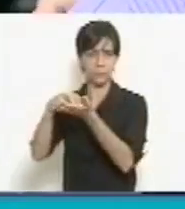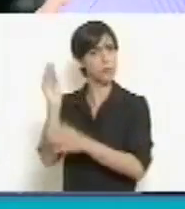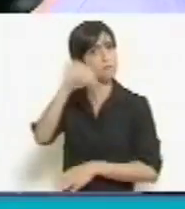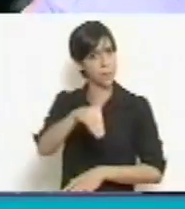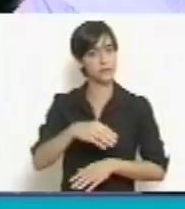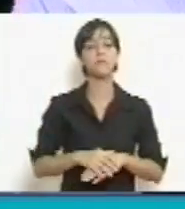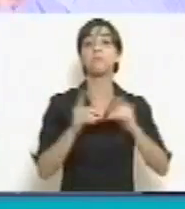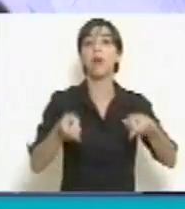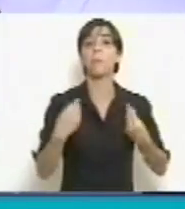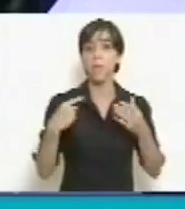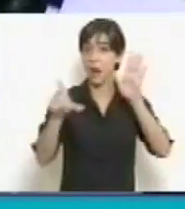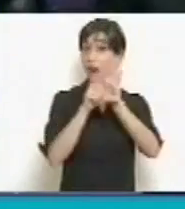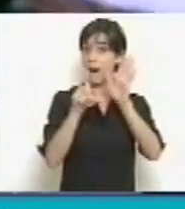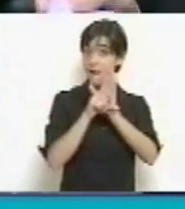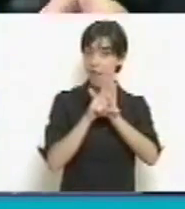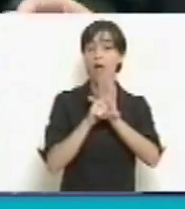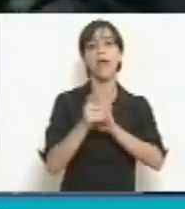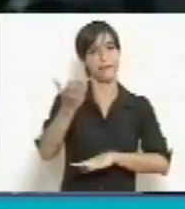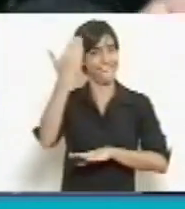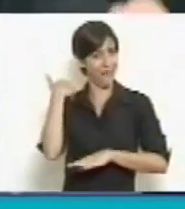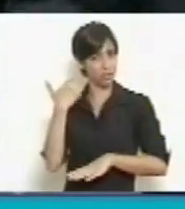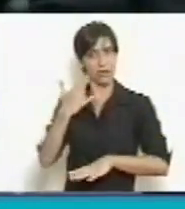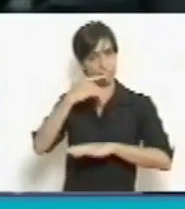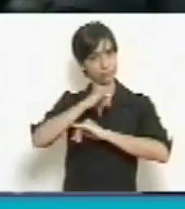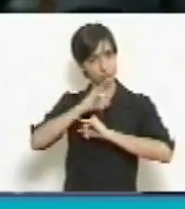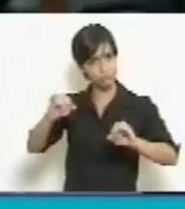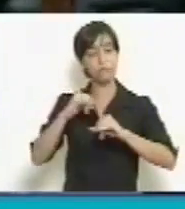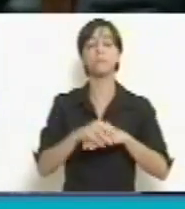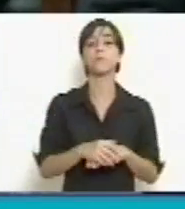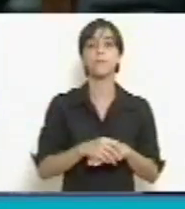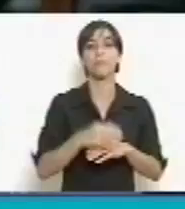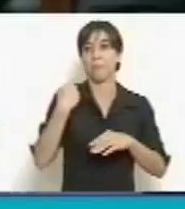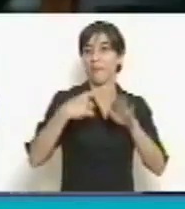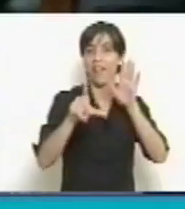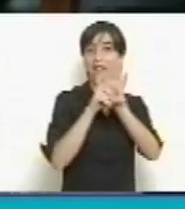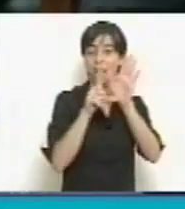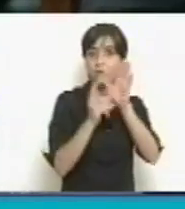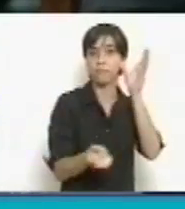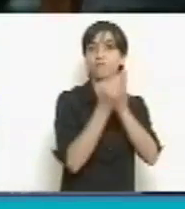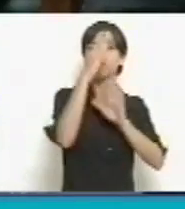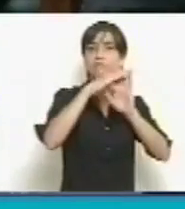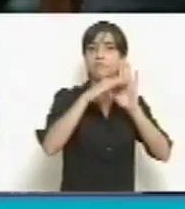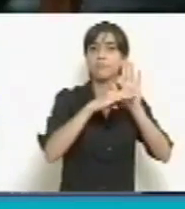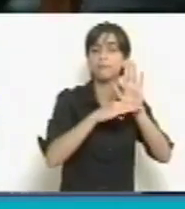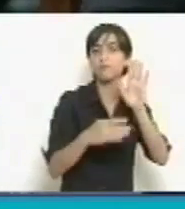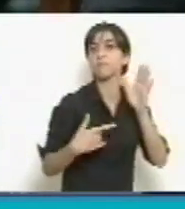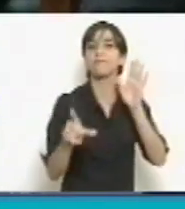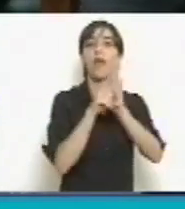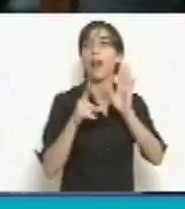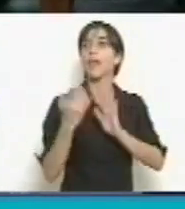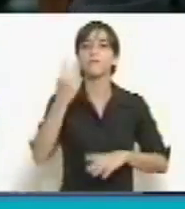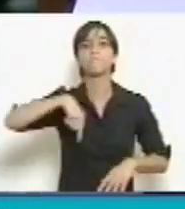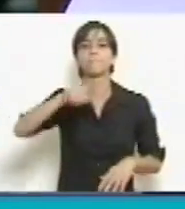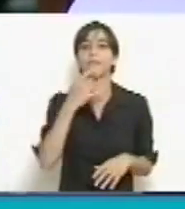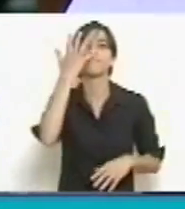en ley, lo dijimos al inicio, una de las cosas que más nos gusta hacer